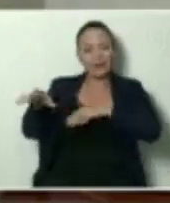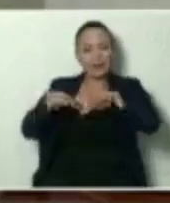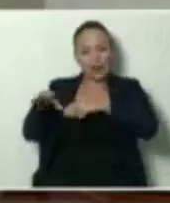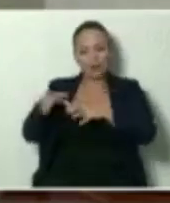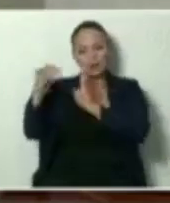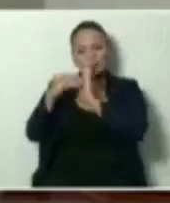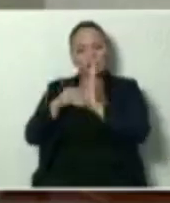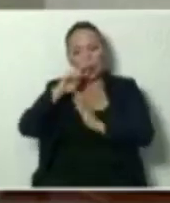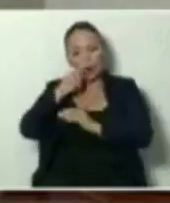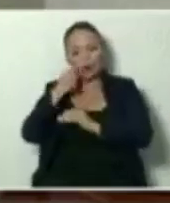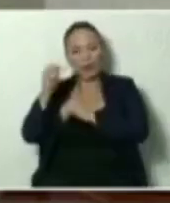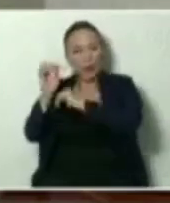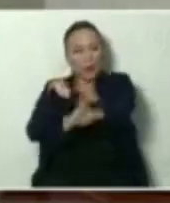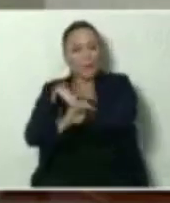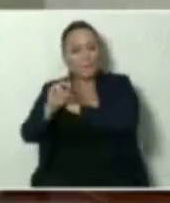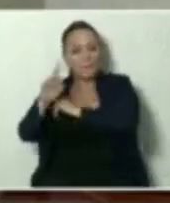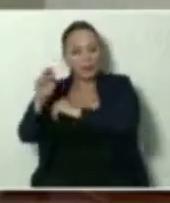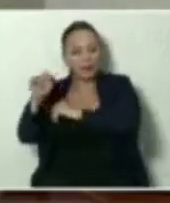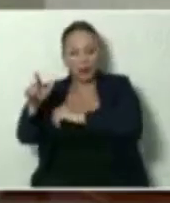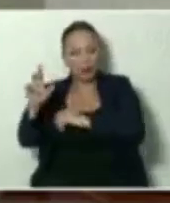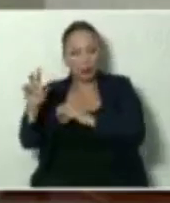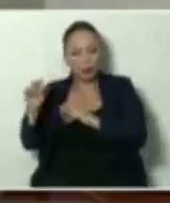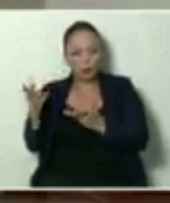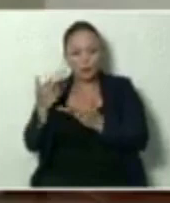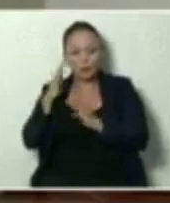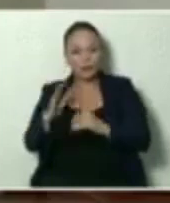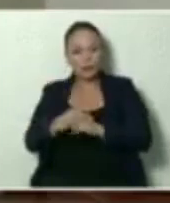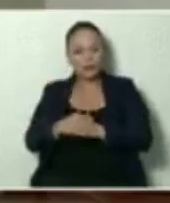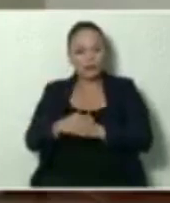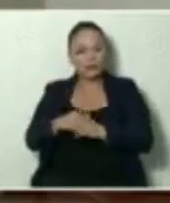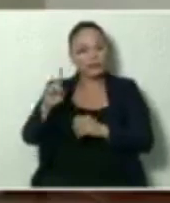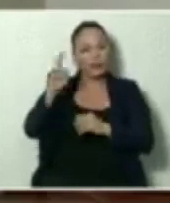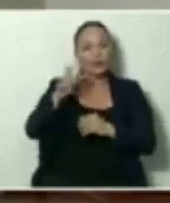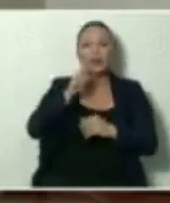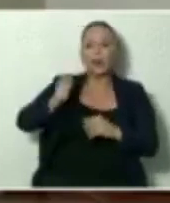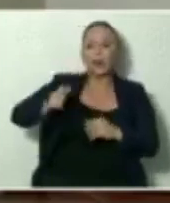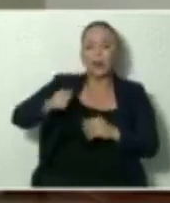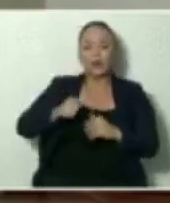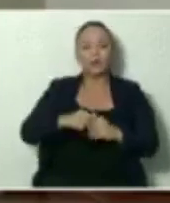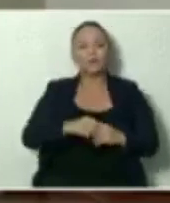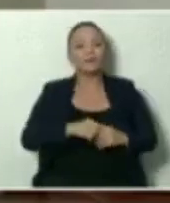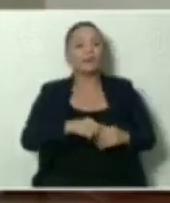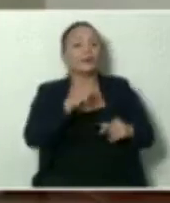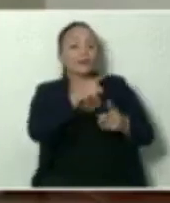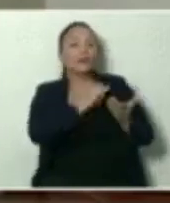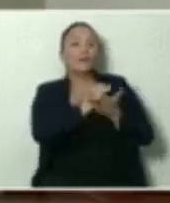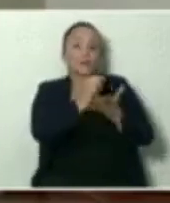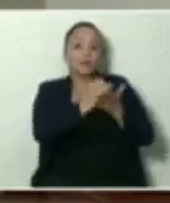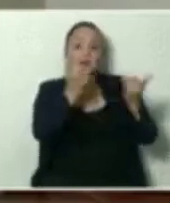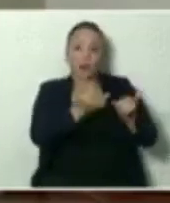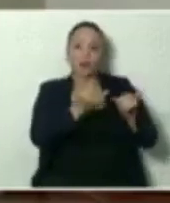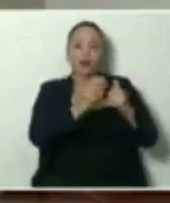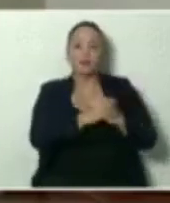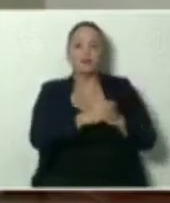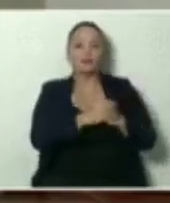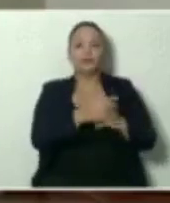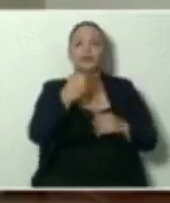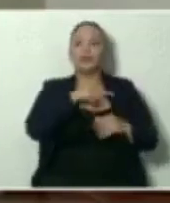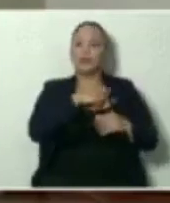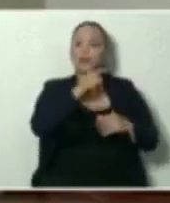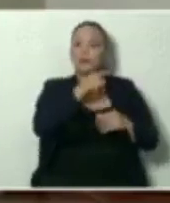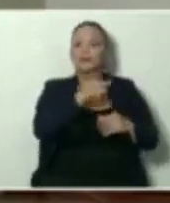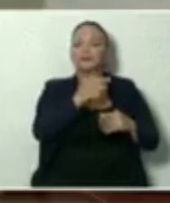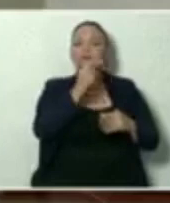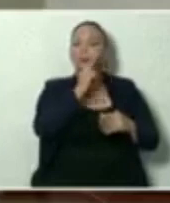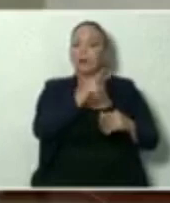Código Penal, o no, no sé, habría que preguntarle a un abogado. Como está en investigación, en este momento estamos determinando